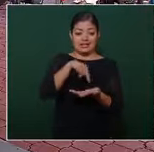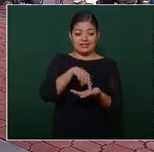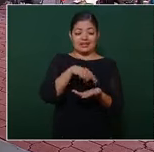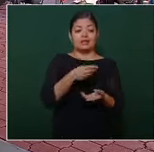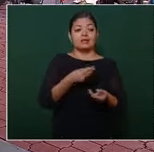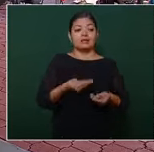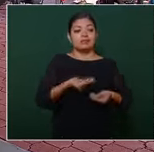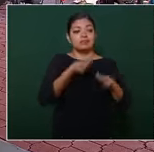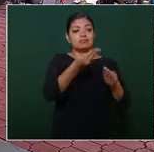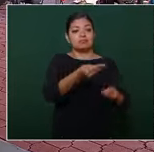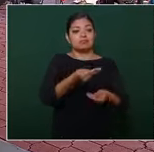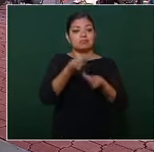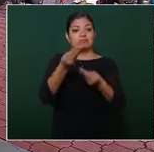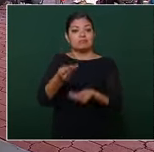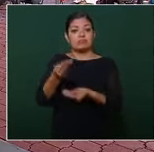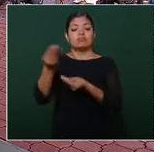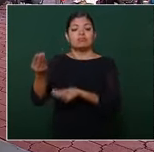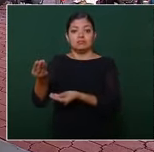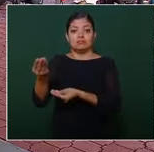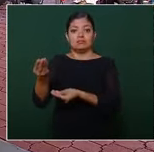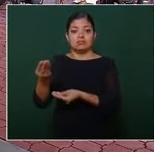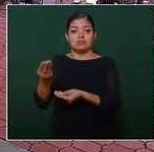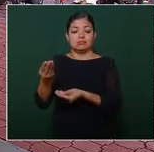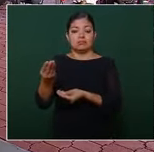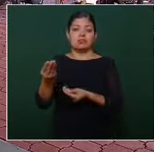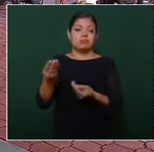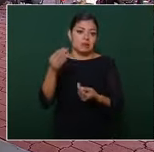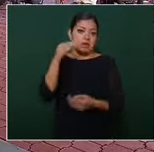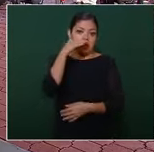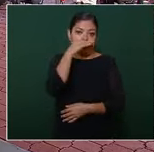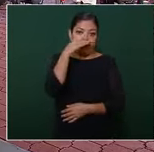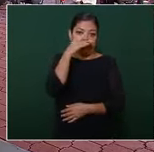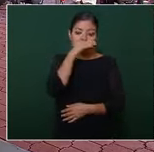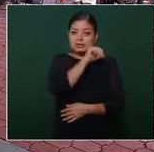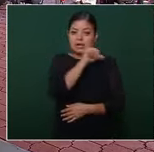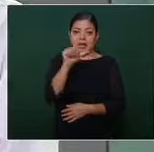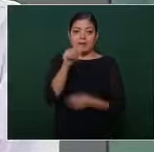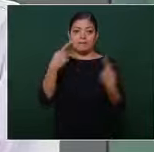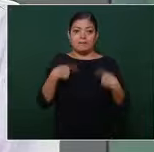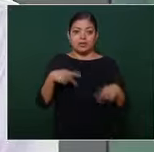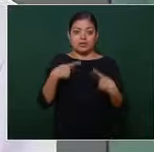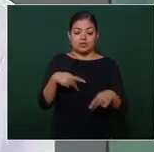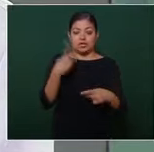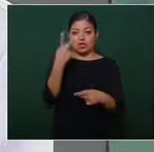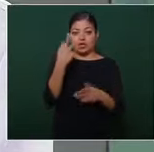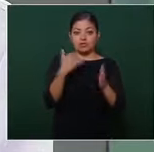a dos millones de productores a partir de este año